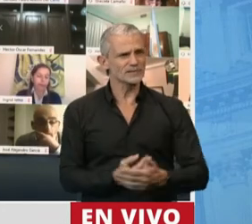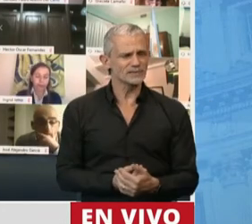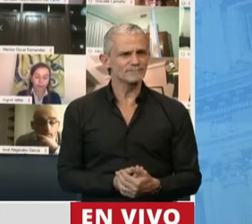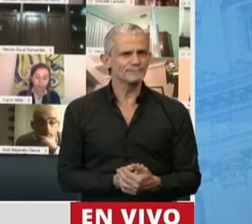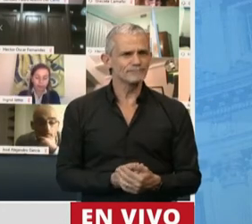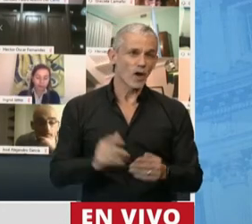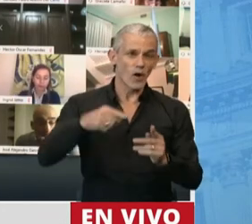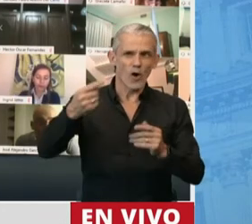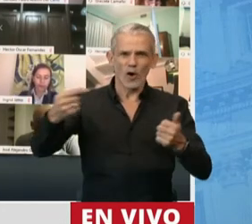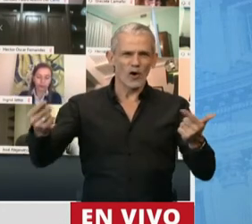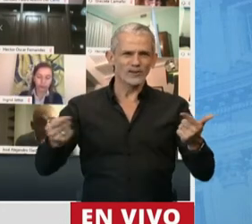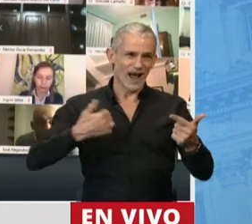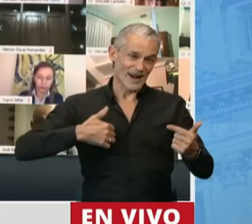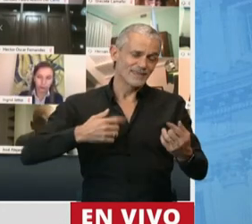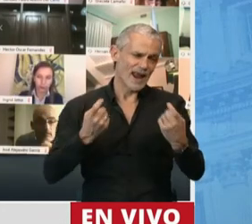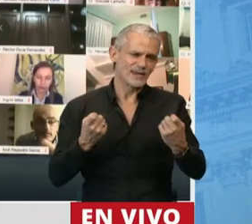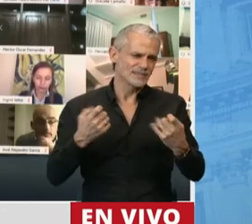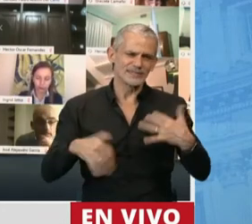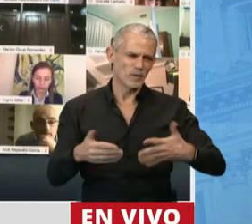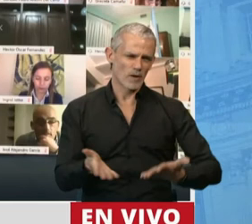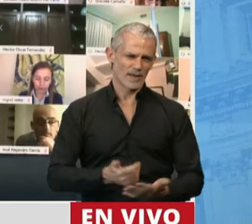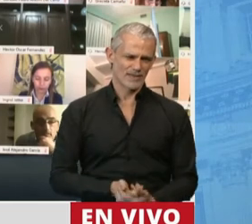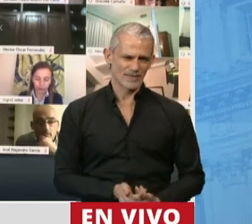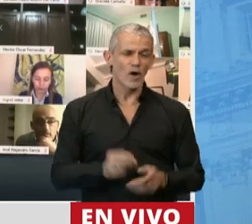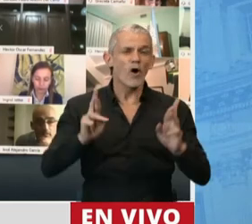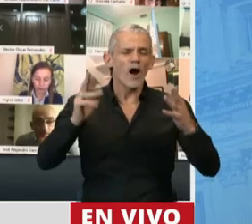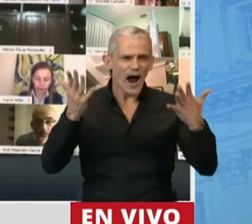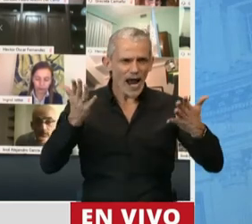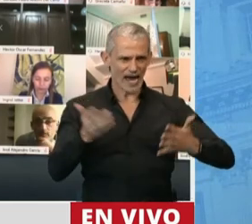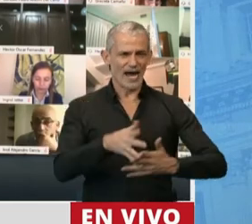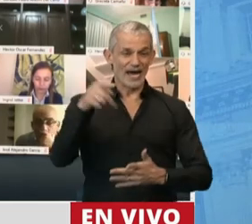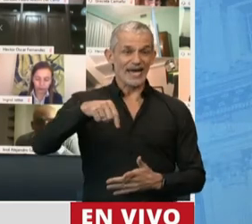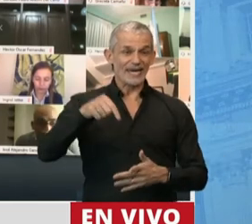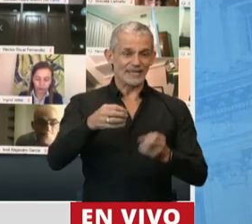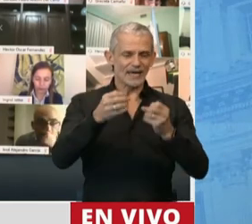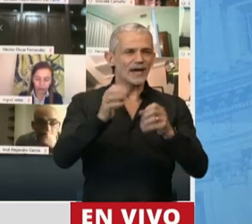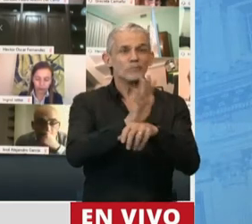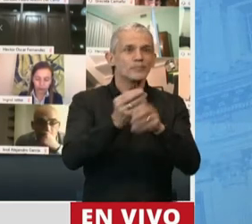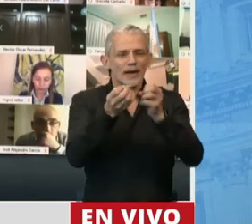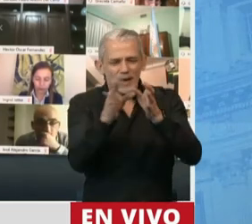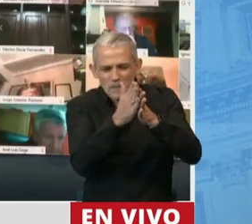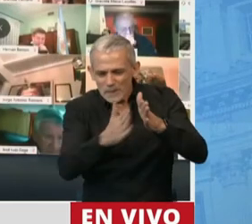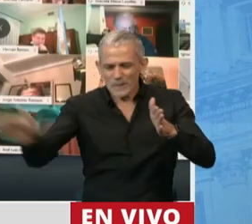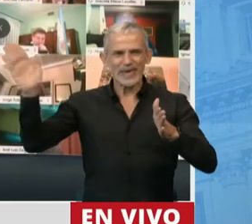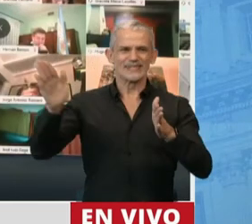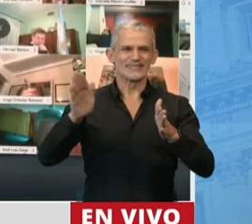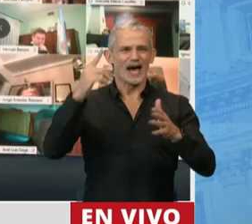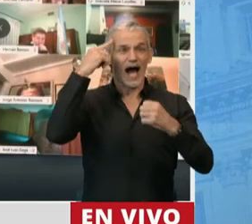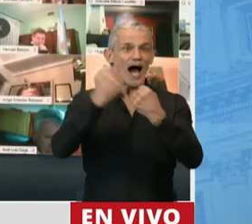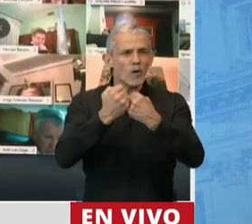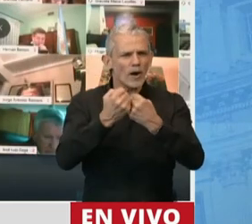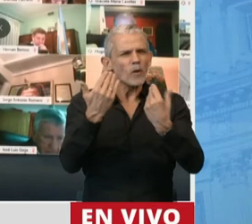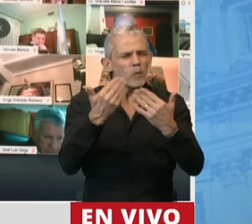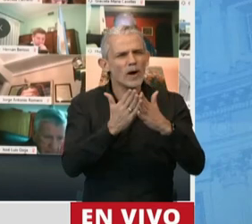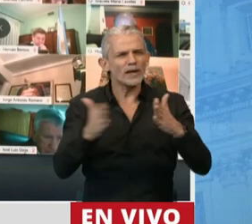en muchas otras cosas que la Argentina necesita. Ojalá que este sea el inicio de un camino que no sea solamente